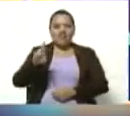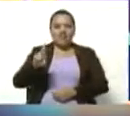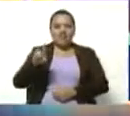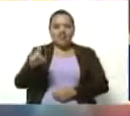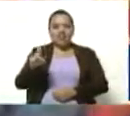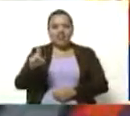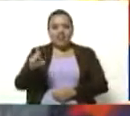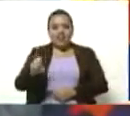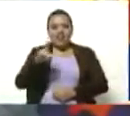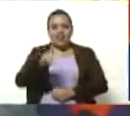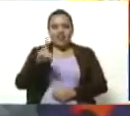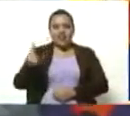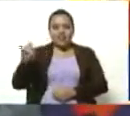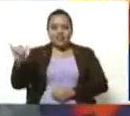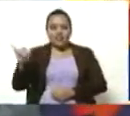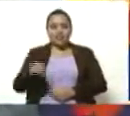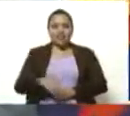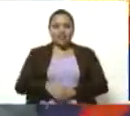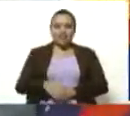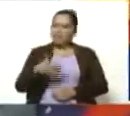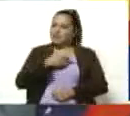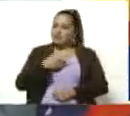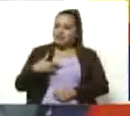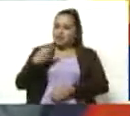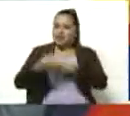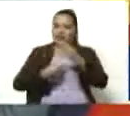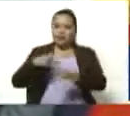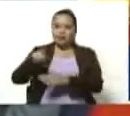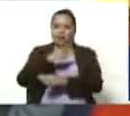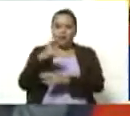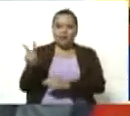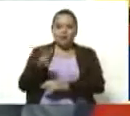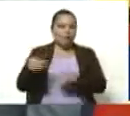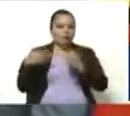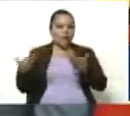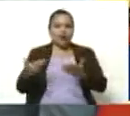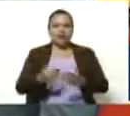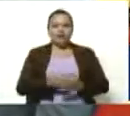quisieras dedicarle un poema a Venezuela, ¿cuál sería?